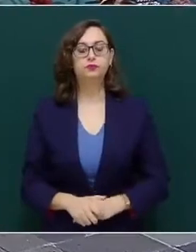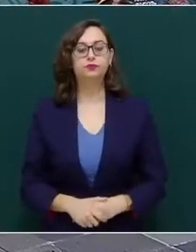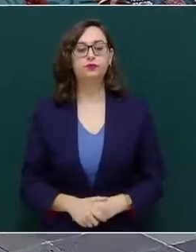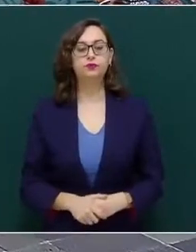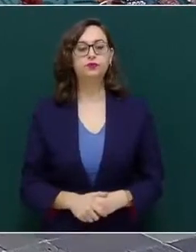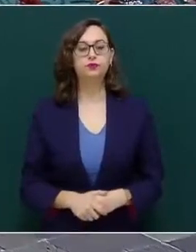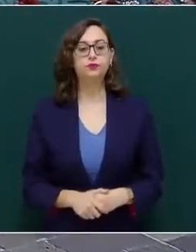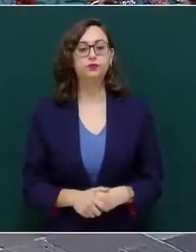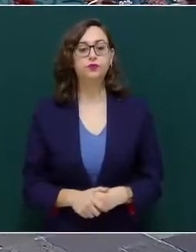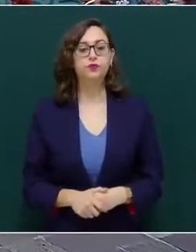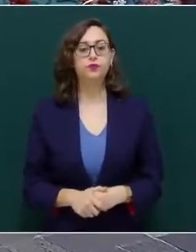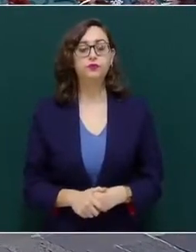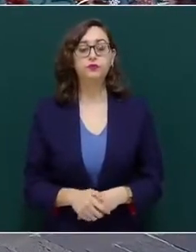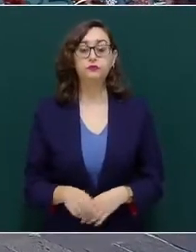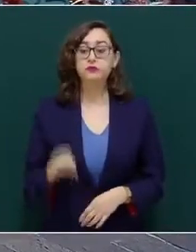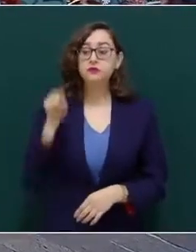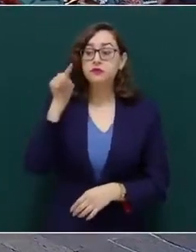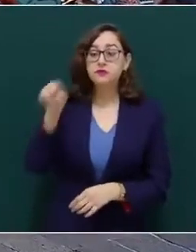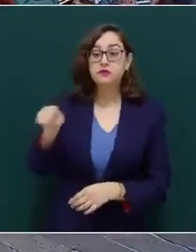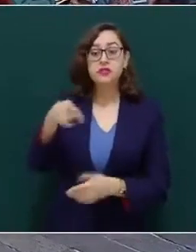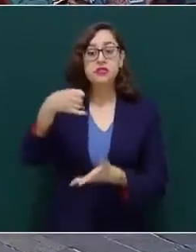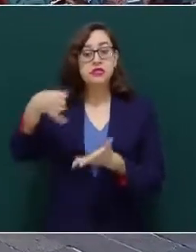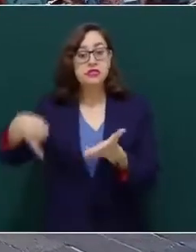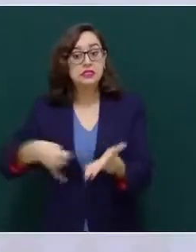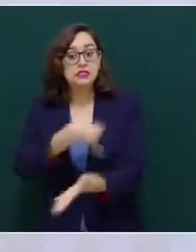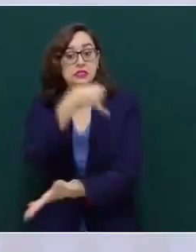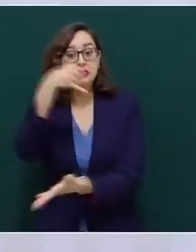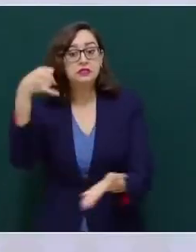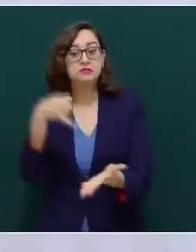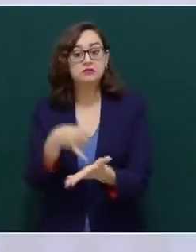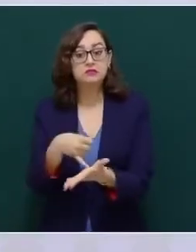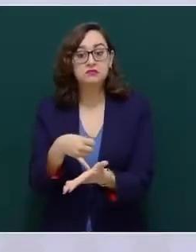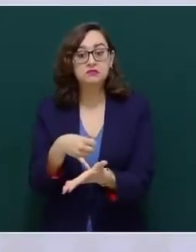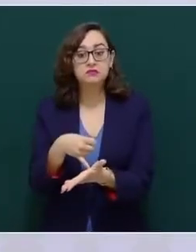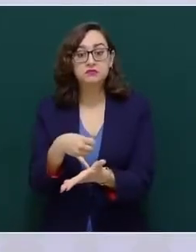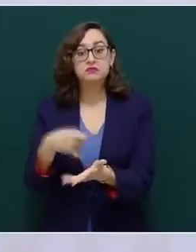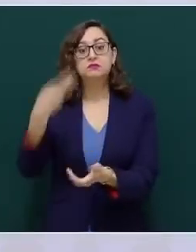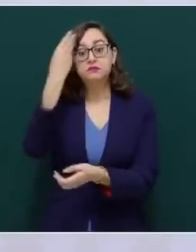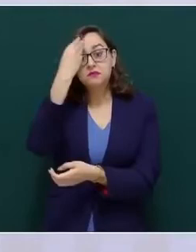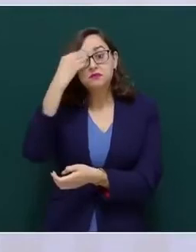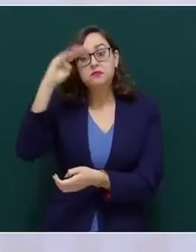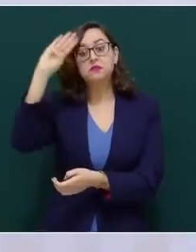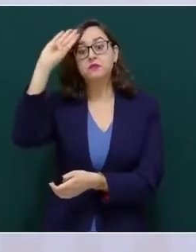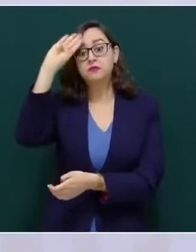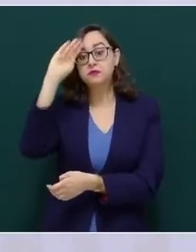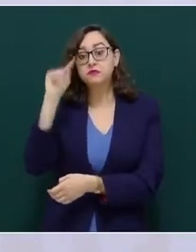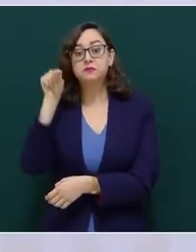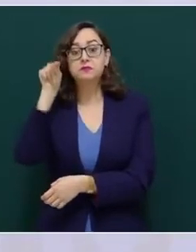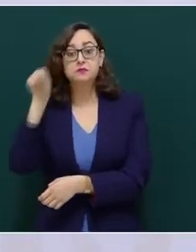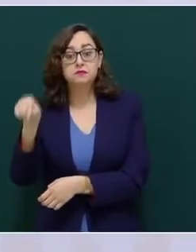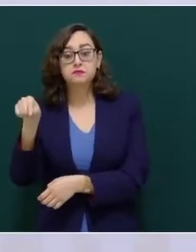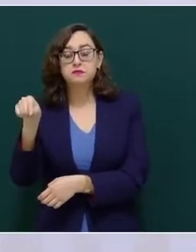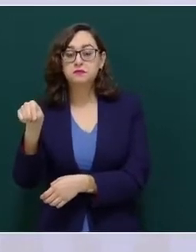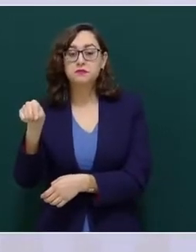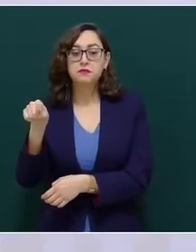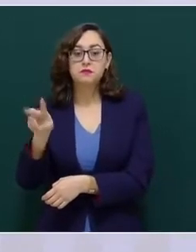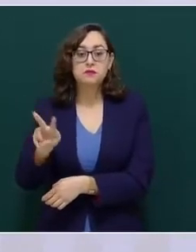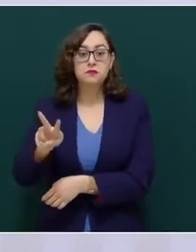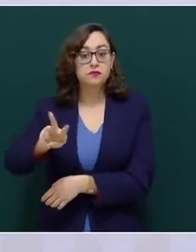Y esa isla debe ser considerada como la nueva